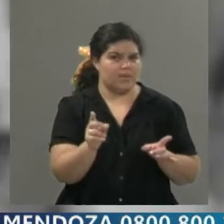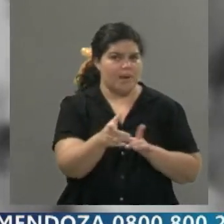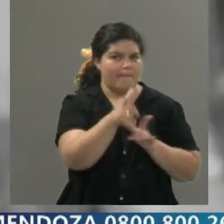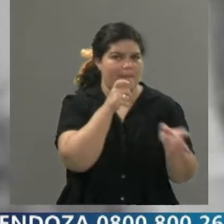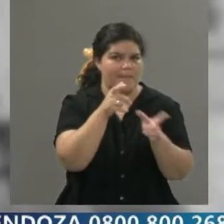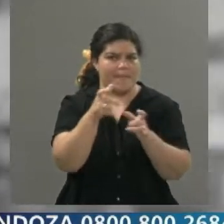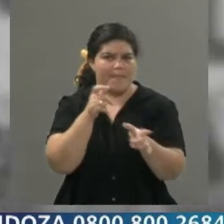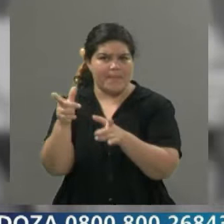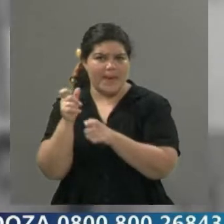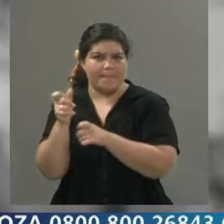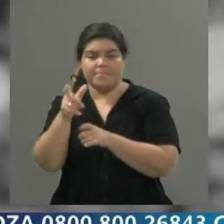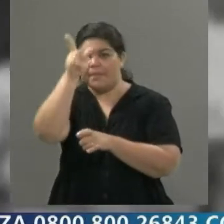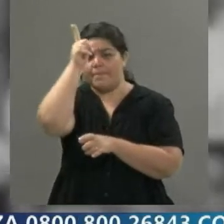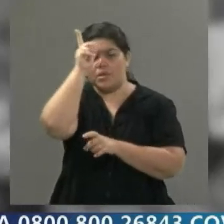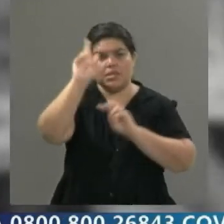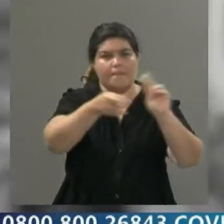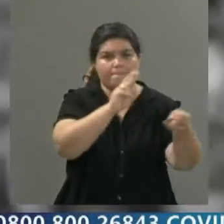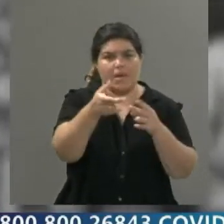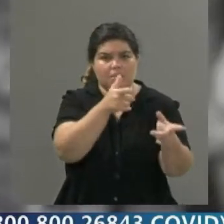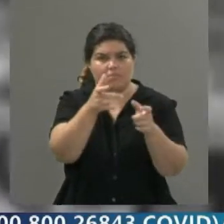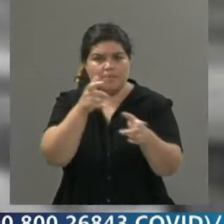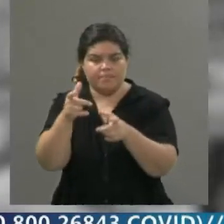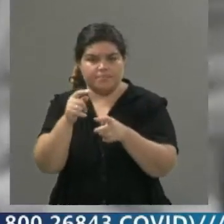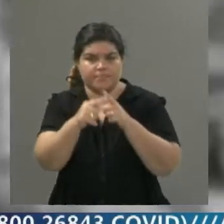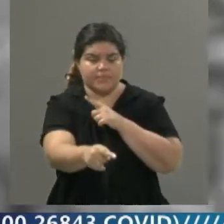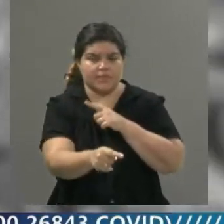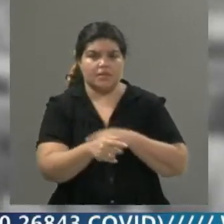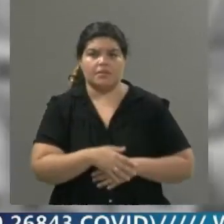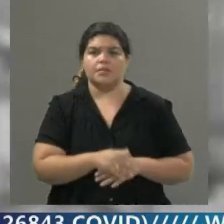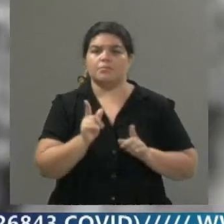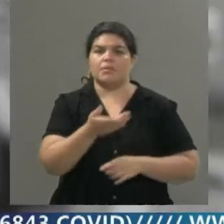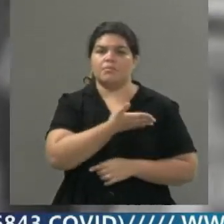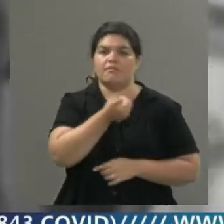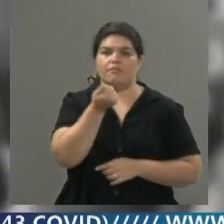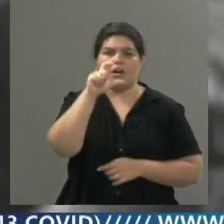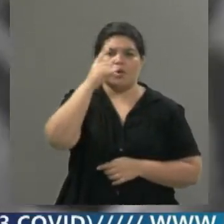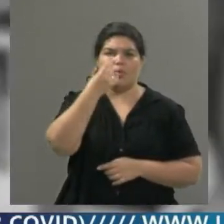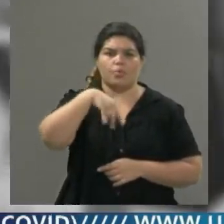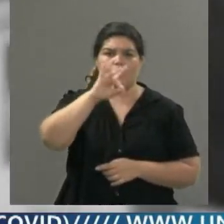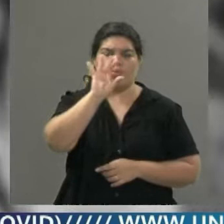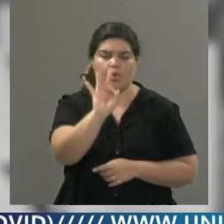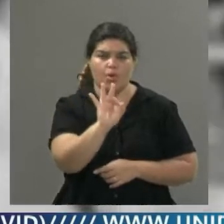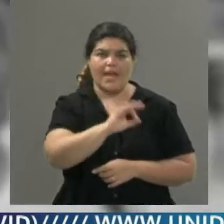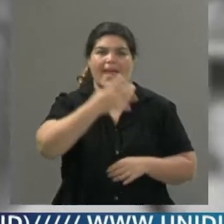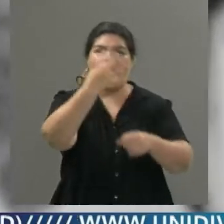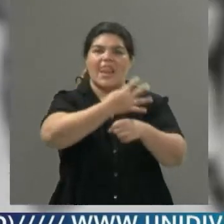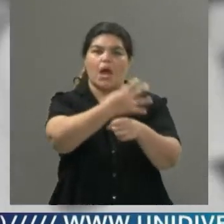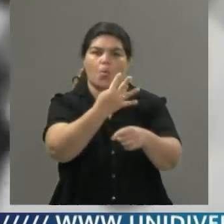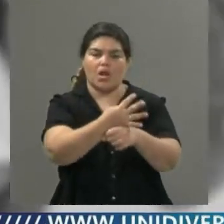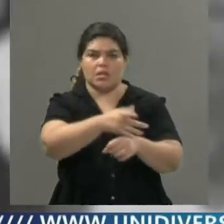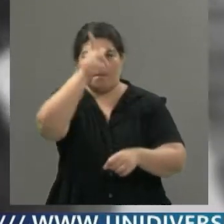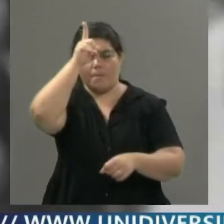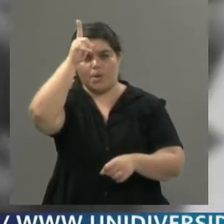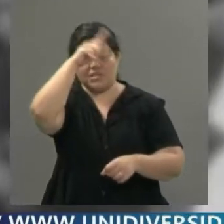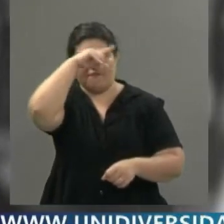gatillo fácil, tuvimos el caso de Facundo Martínez que fue asesinado en la cuarta sección por la Policía Federal